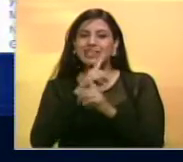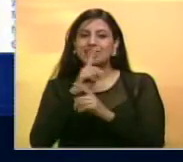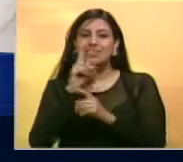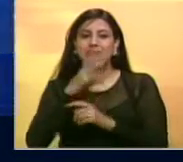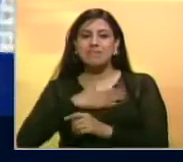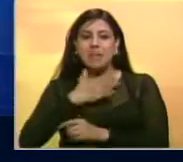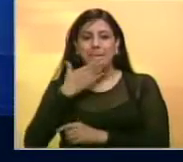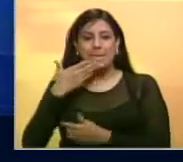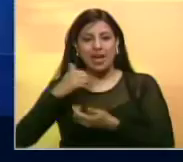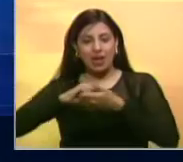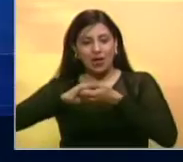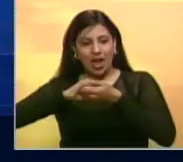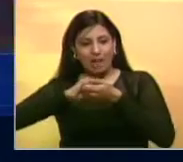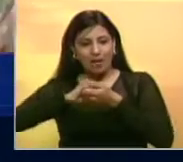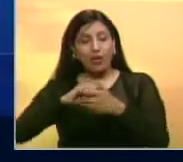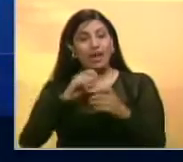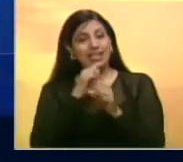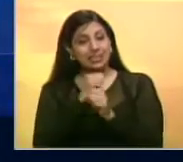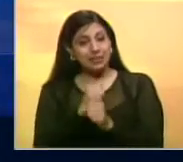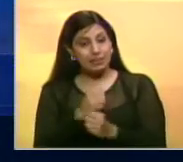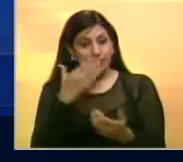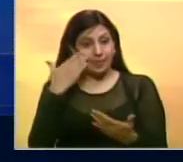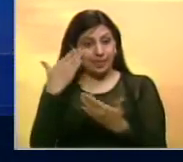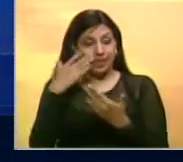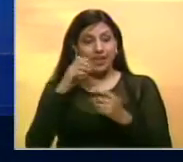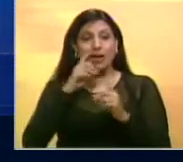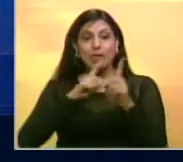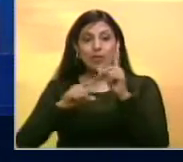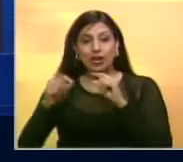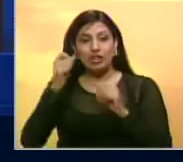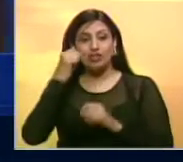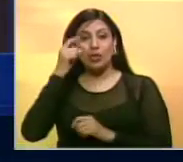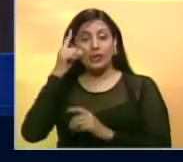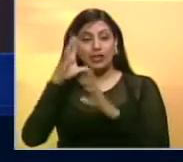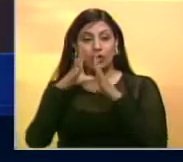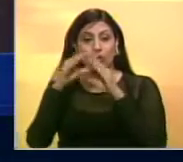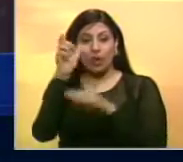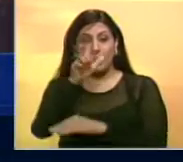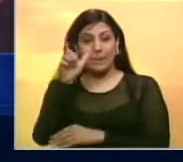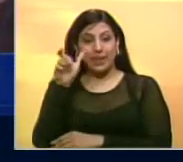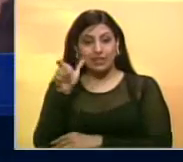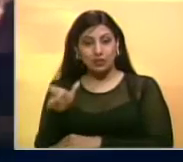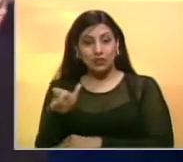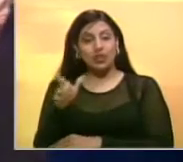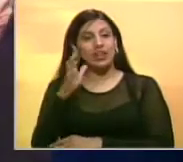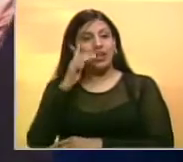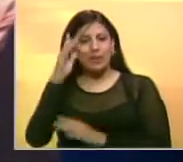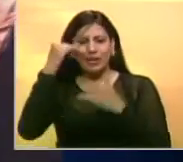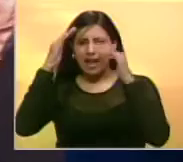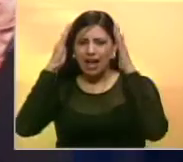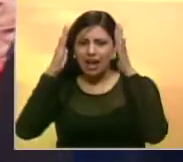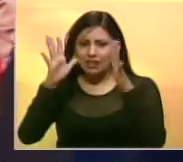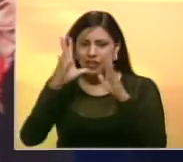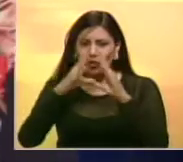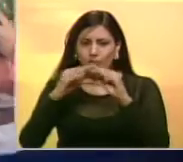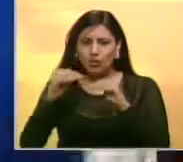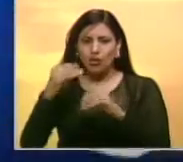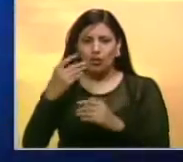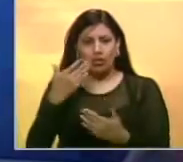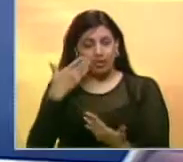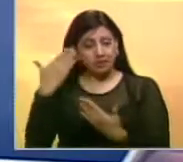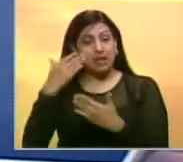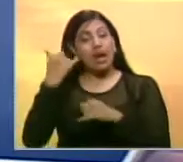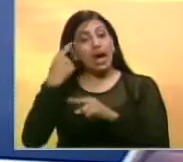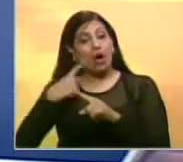Él es mi mejor amigo Como era de esperarse el post se convirtió en una gran sorpresa para todos sus seguidores y se ha robado la atención de toda la prensa rosa